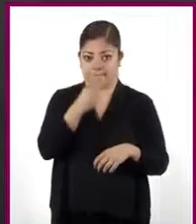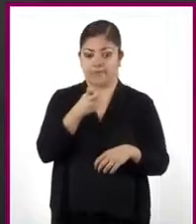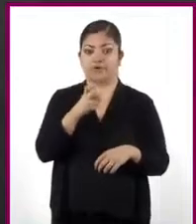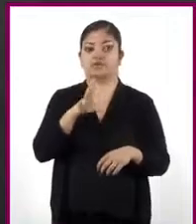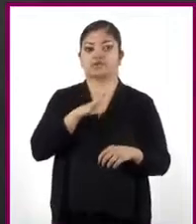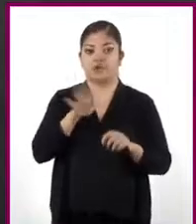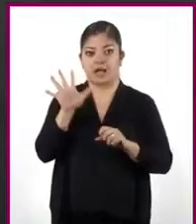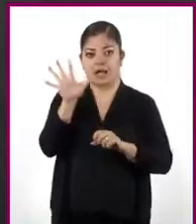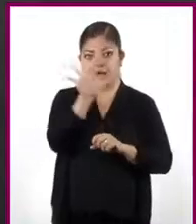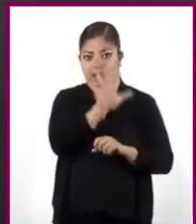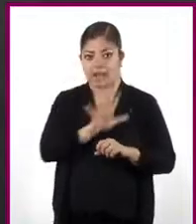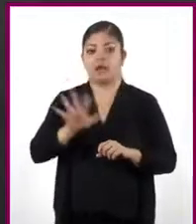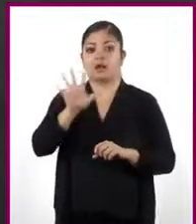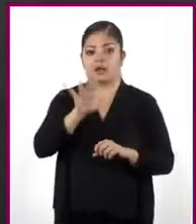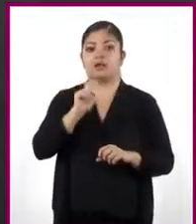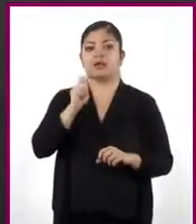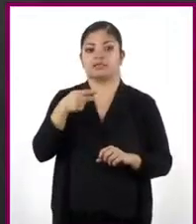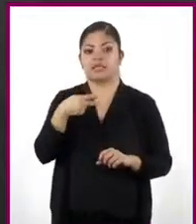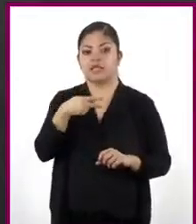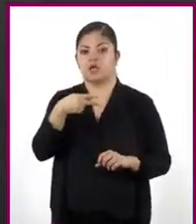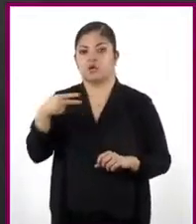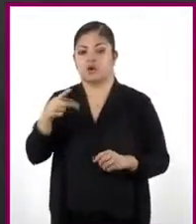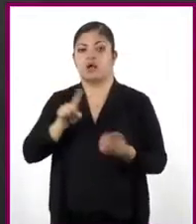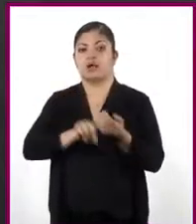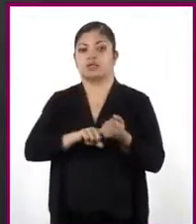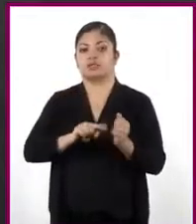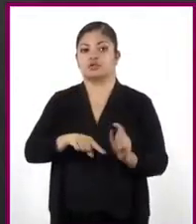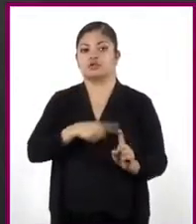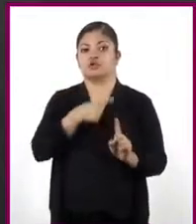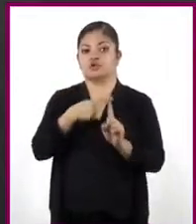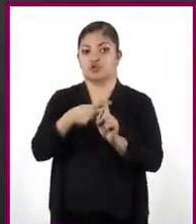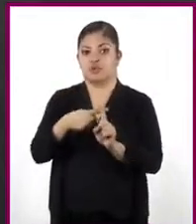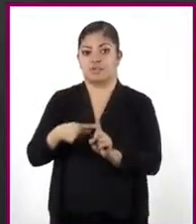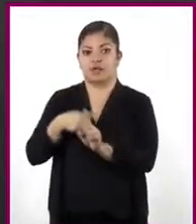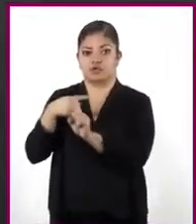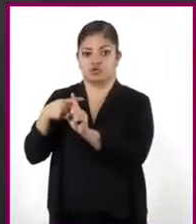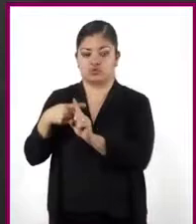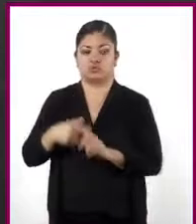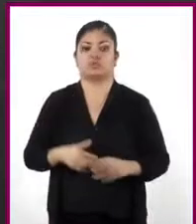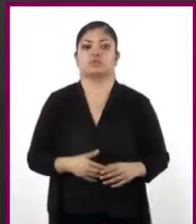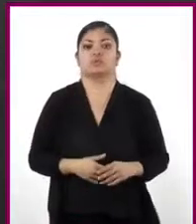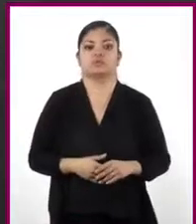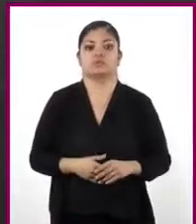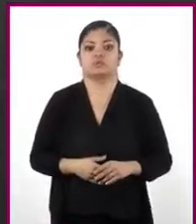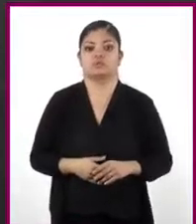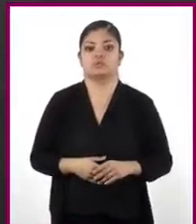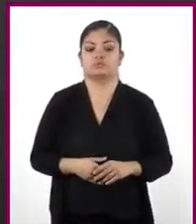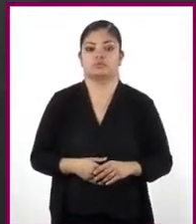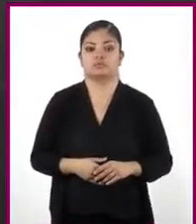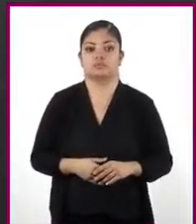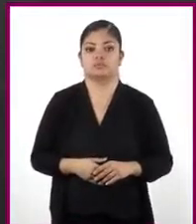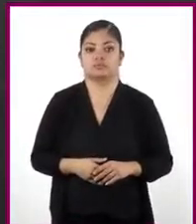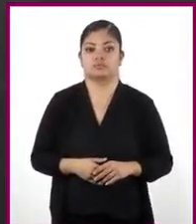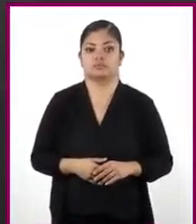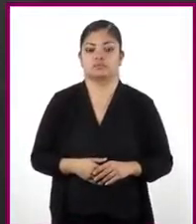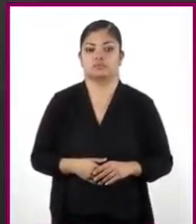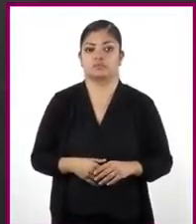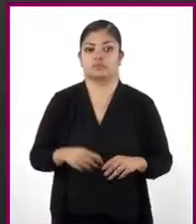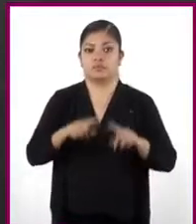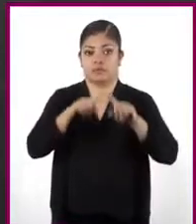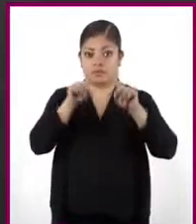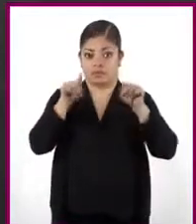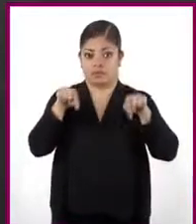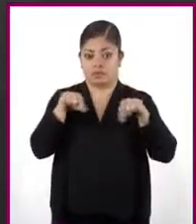su área también es igual a la suma de las áreas de estos rectángulos. Veamos. El